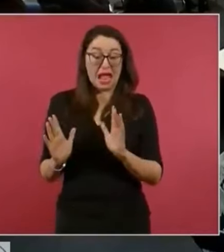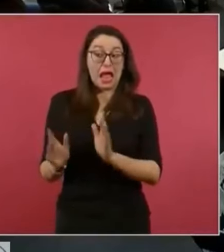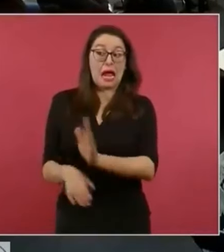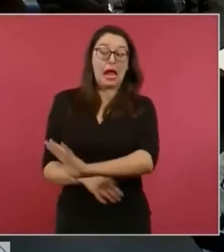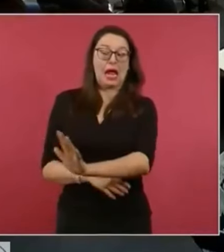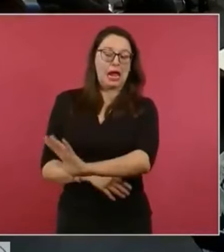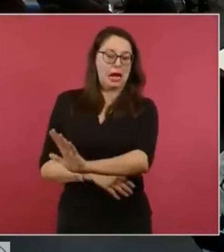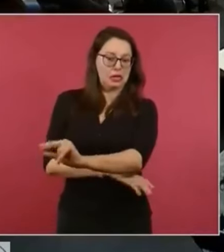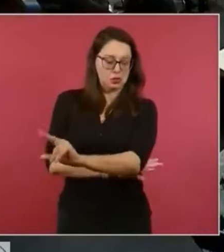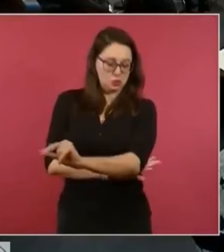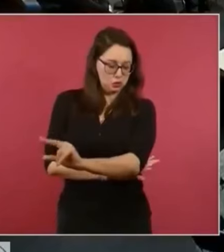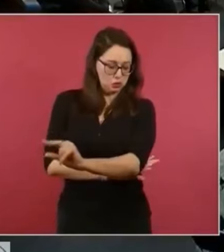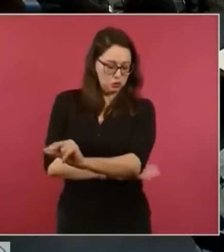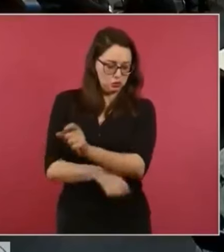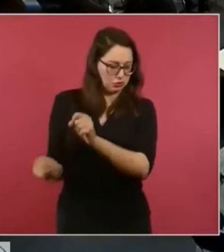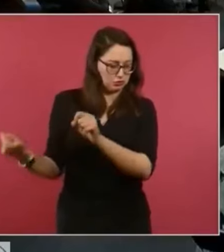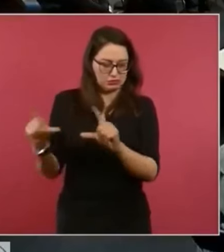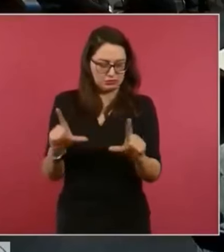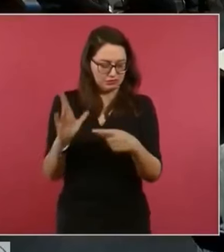sí.